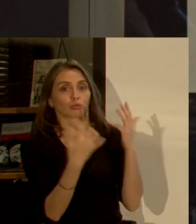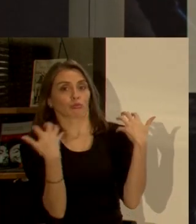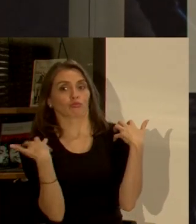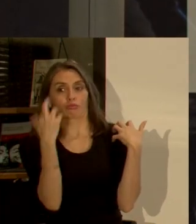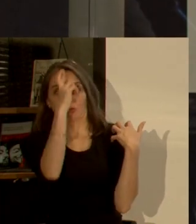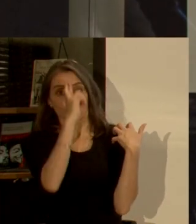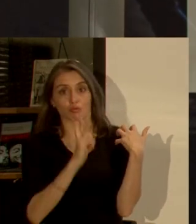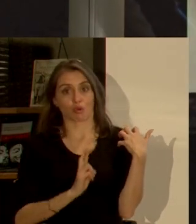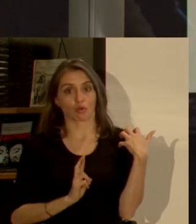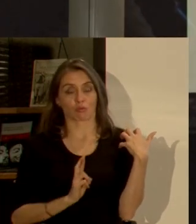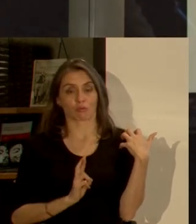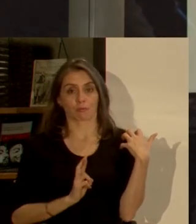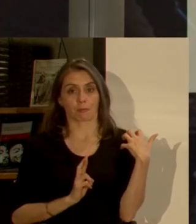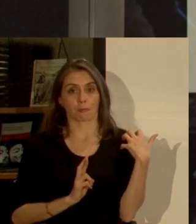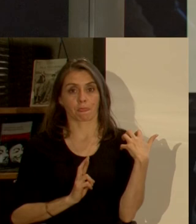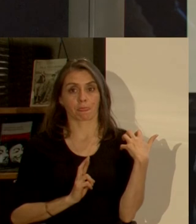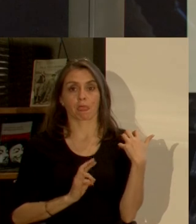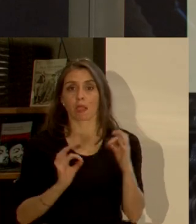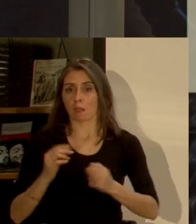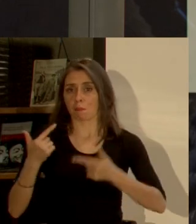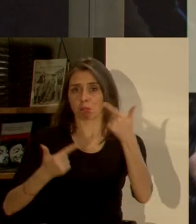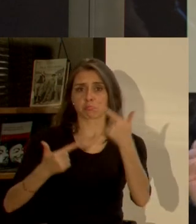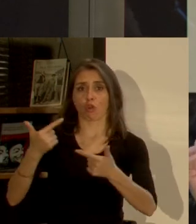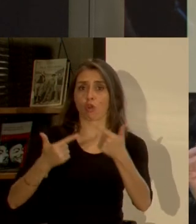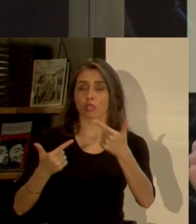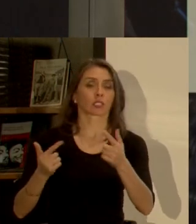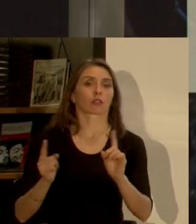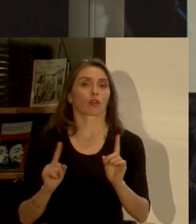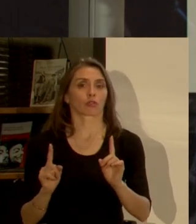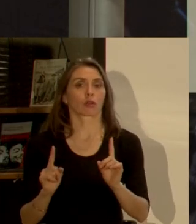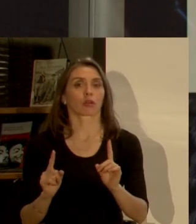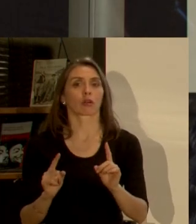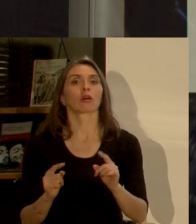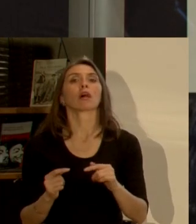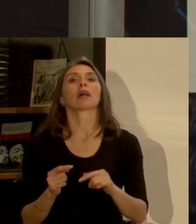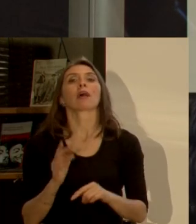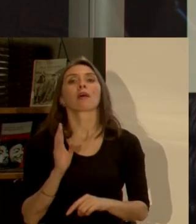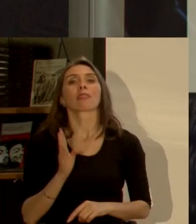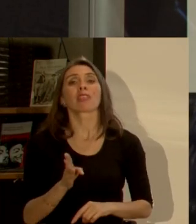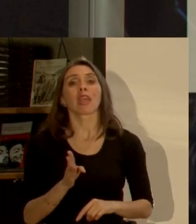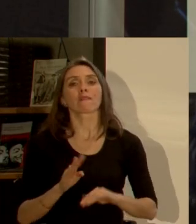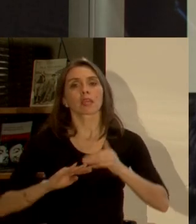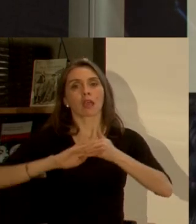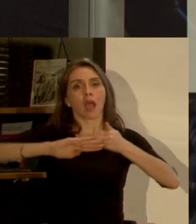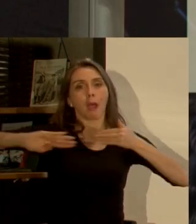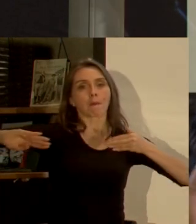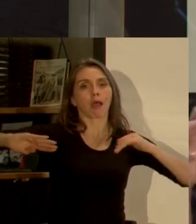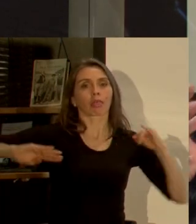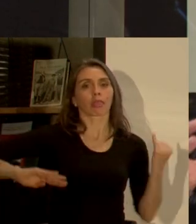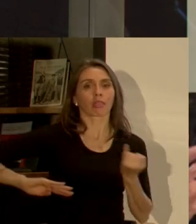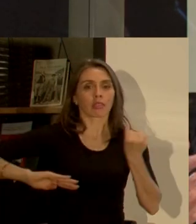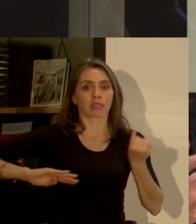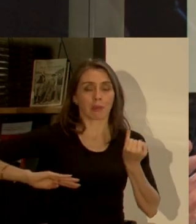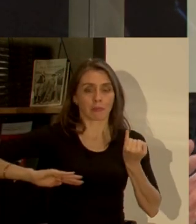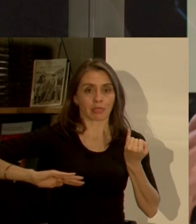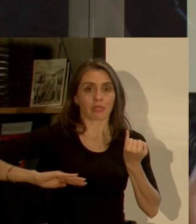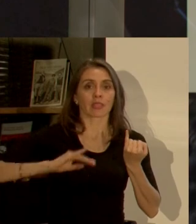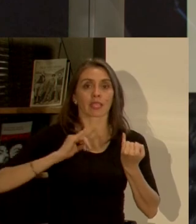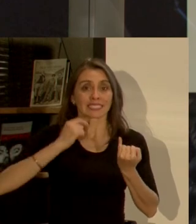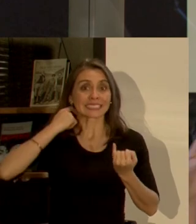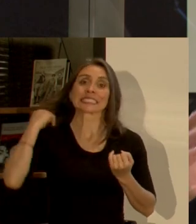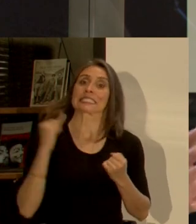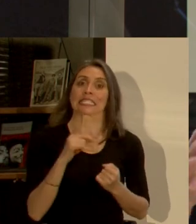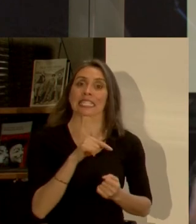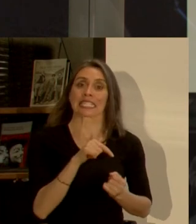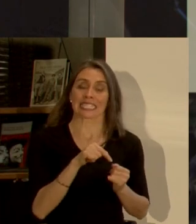no debe ser político con una política chiquita tiene que ser independiente porque si se ve